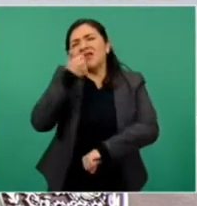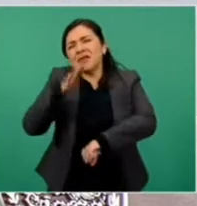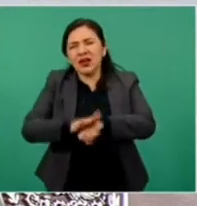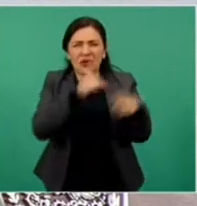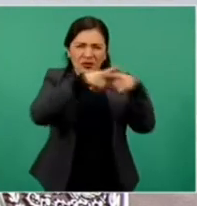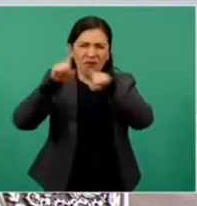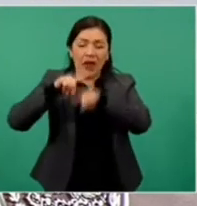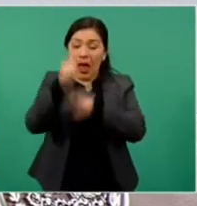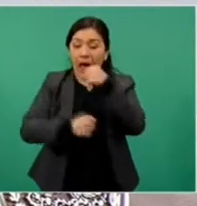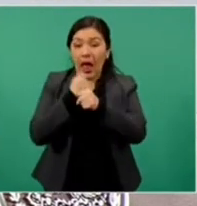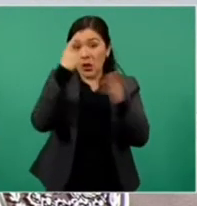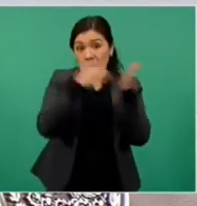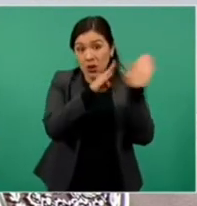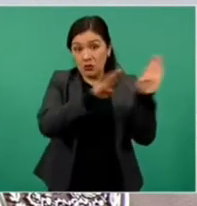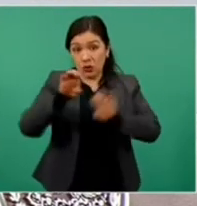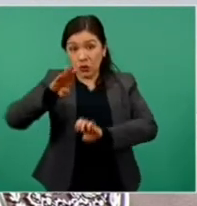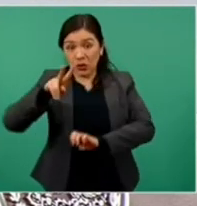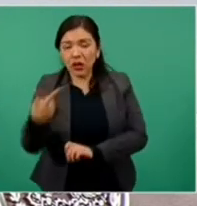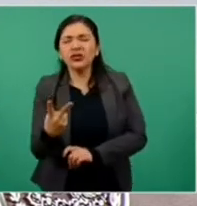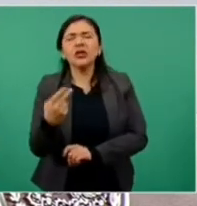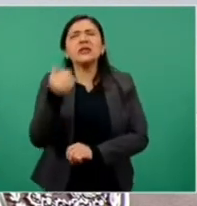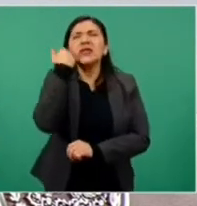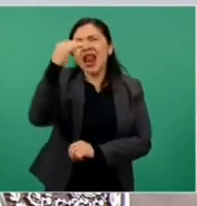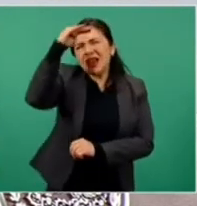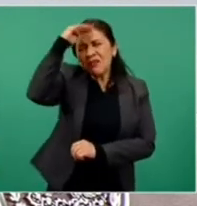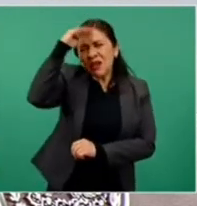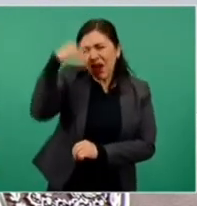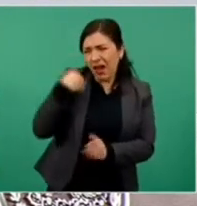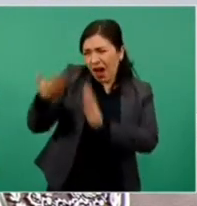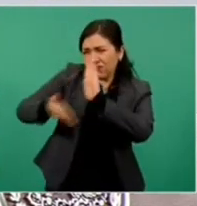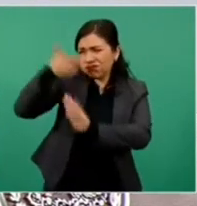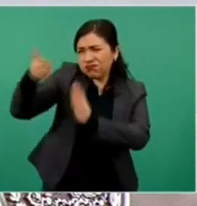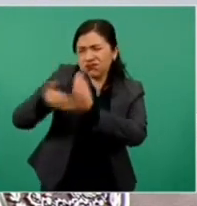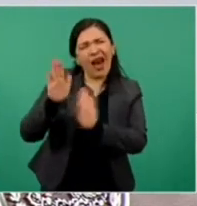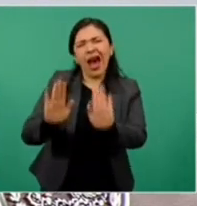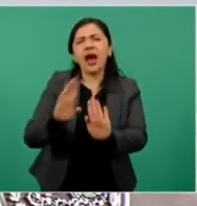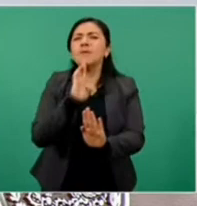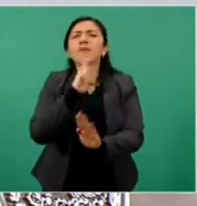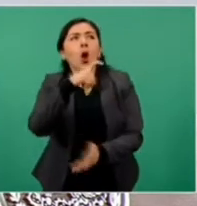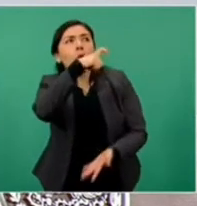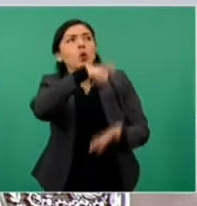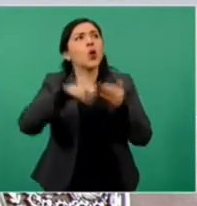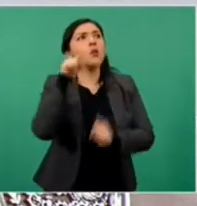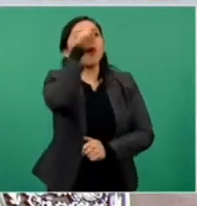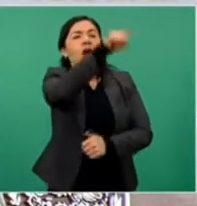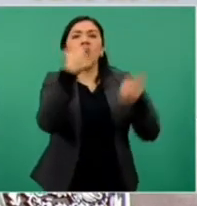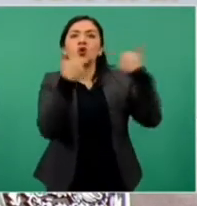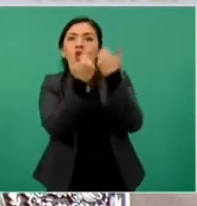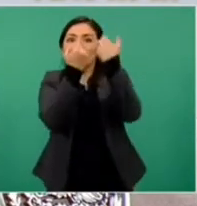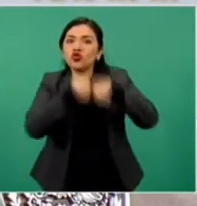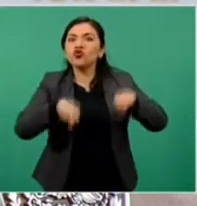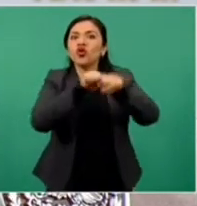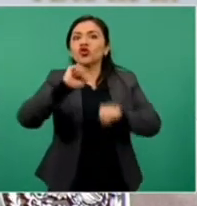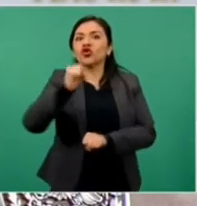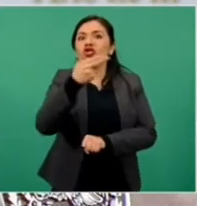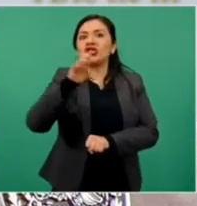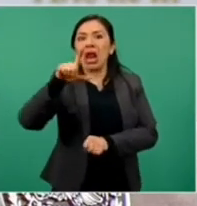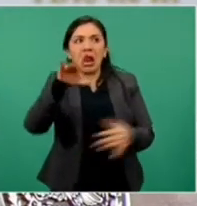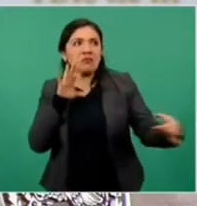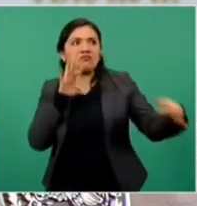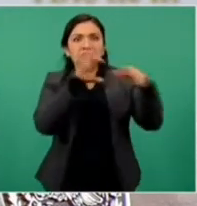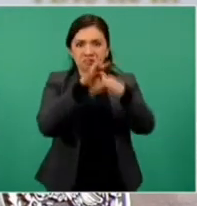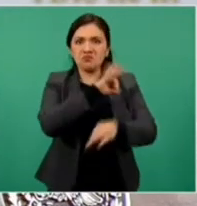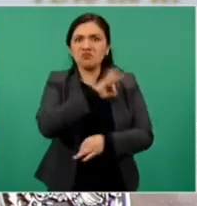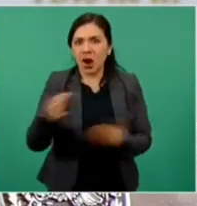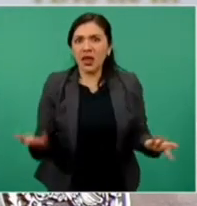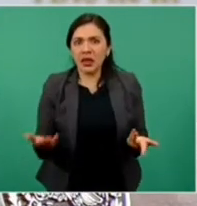En decidió adquirir esta refinería en Sociedad Conchel bajo el argumento de